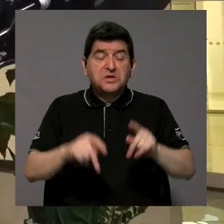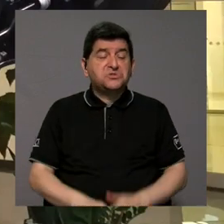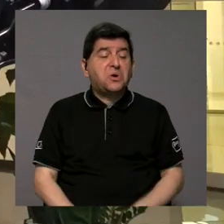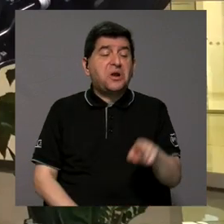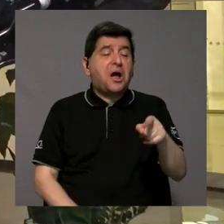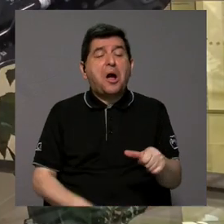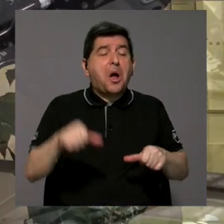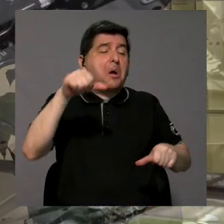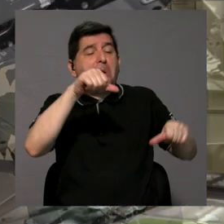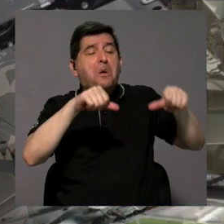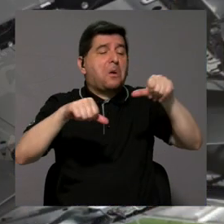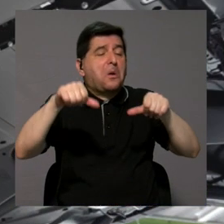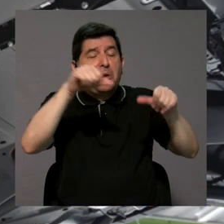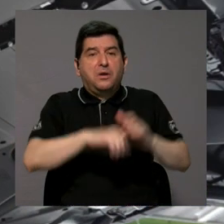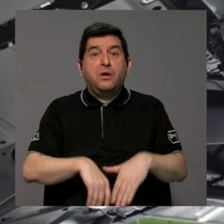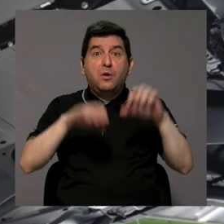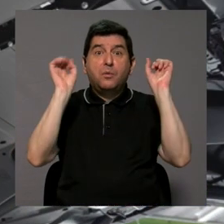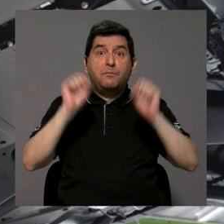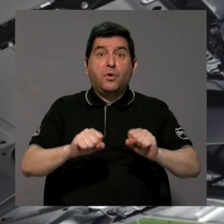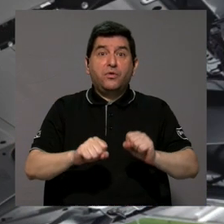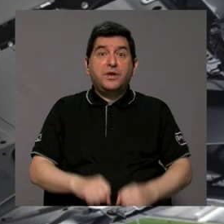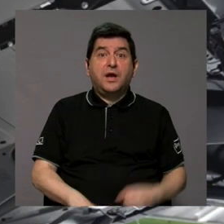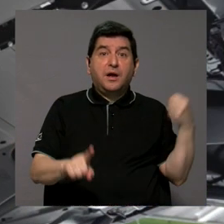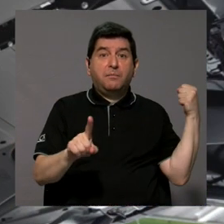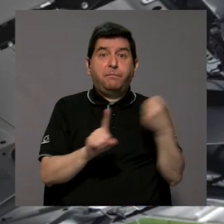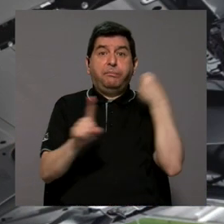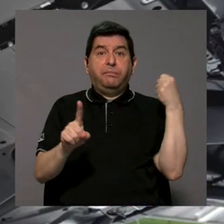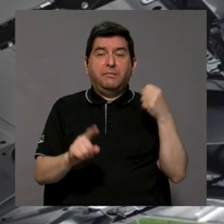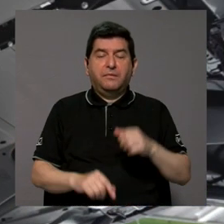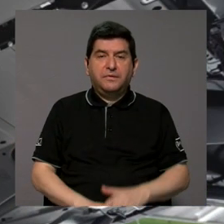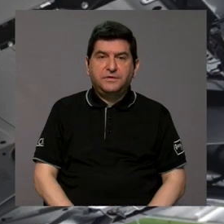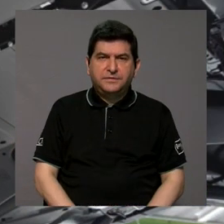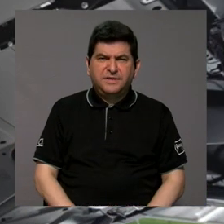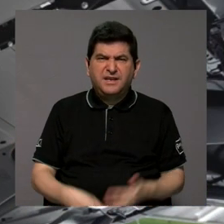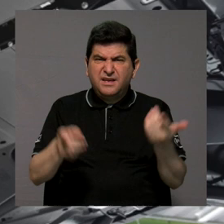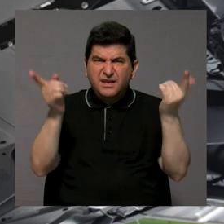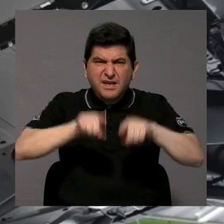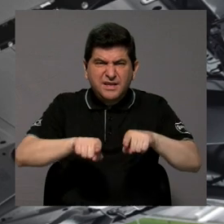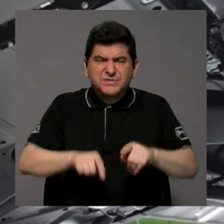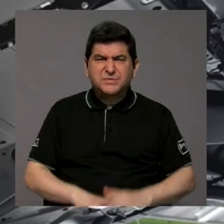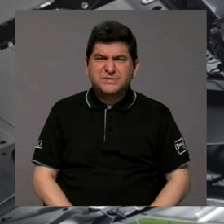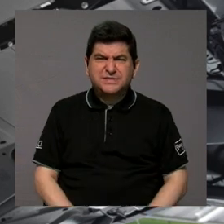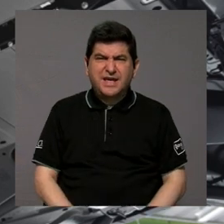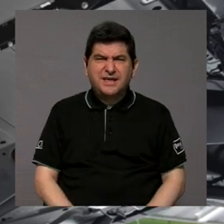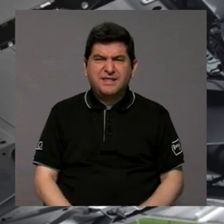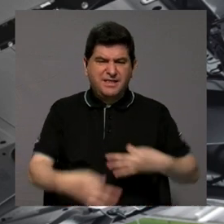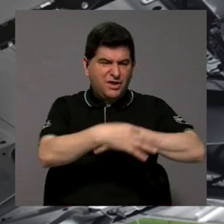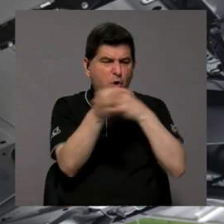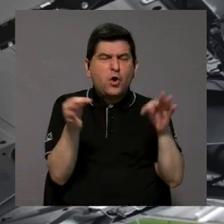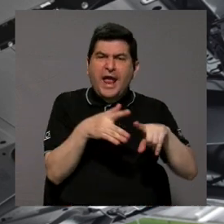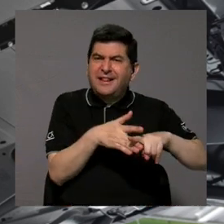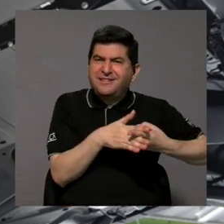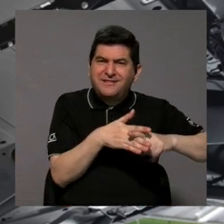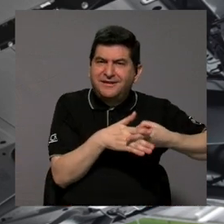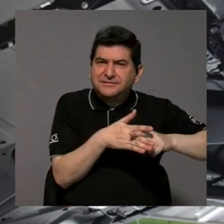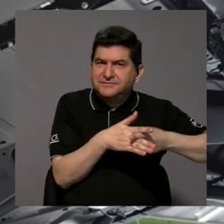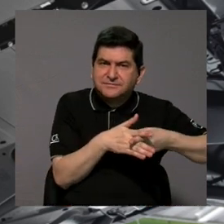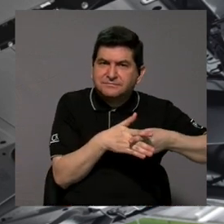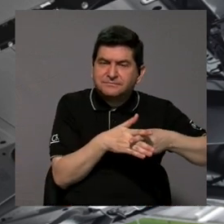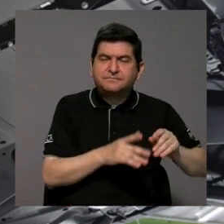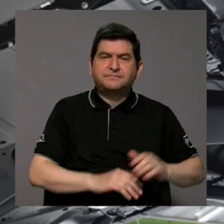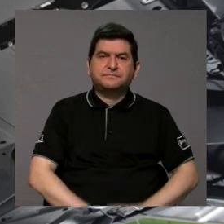experimentar puede sufrir un tipo de accidente. ¿Qué pasa con los talleres mecánicos? Porque